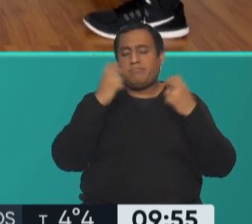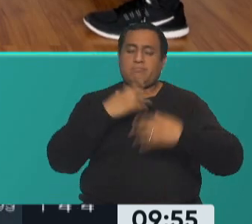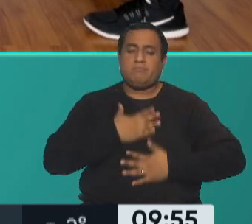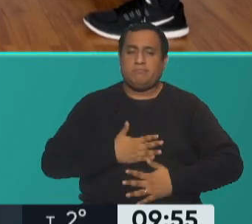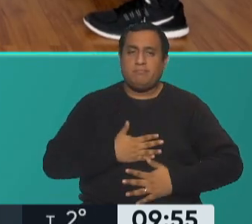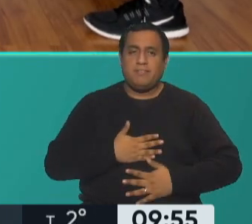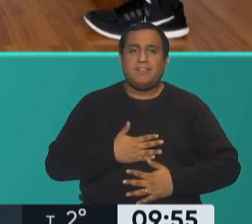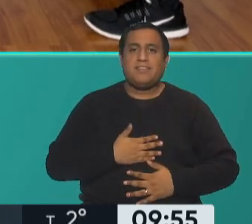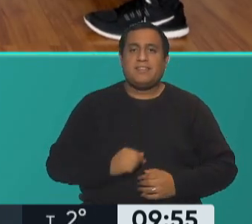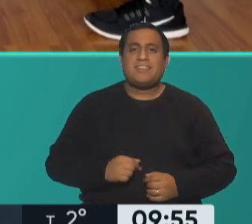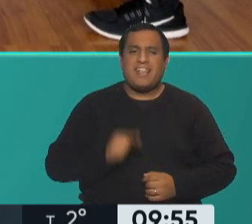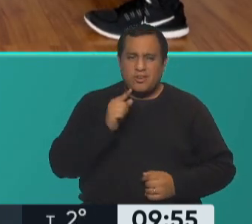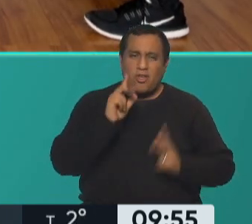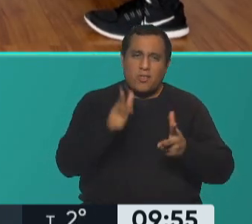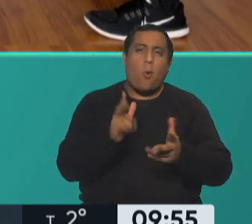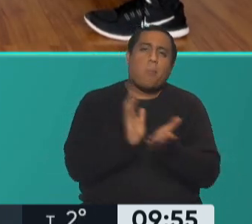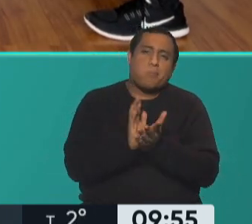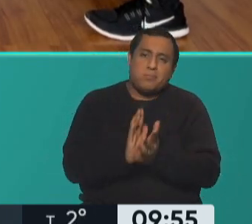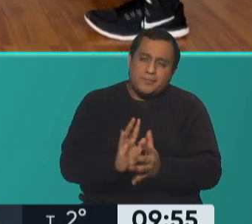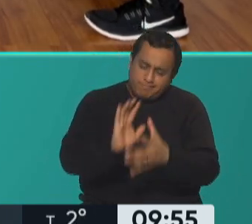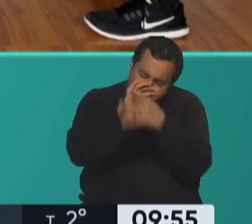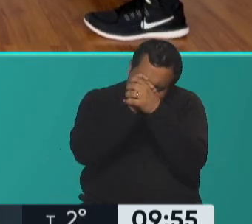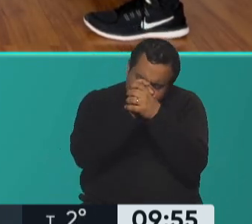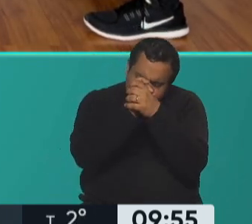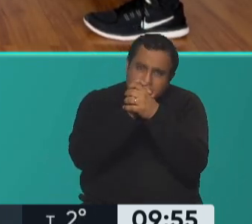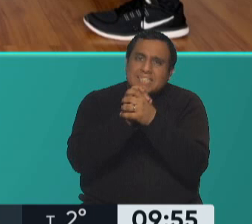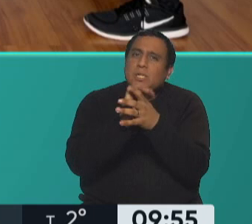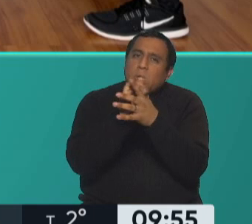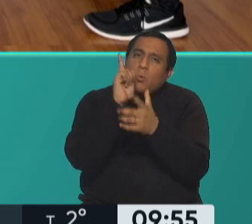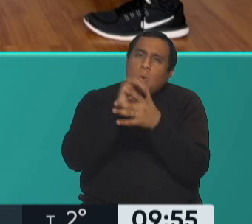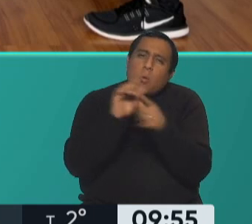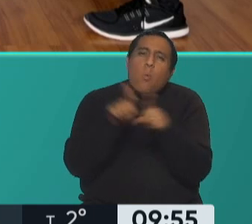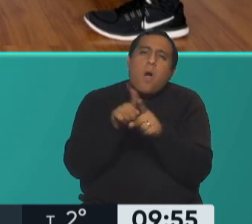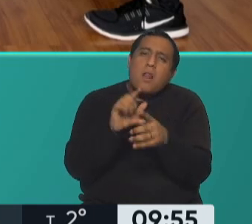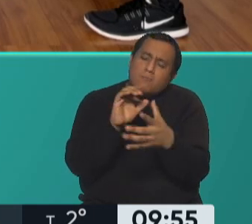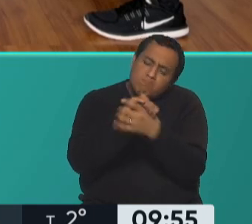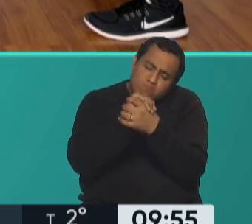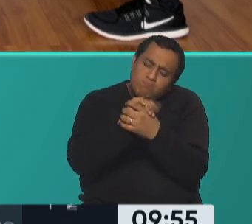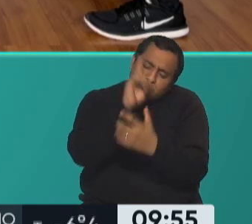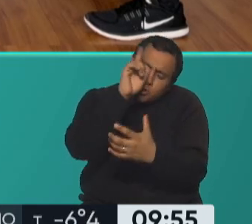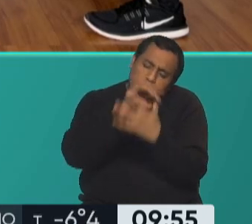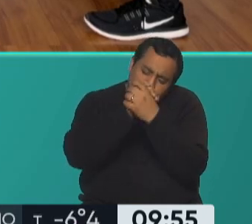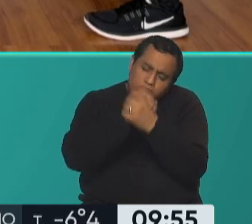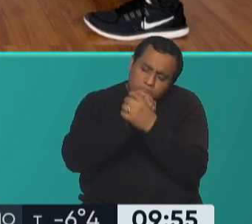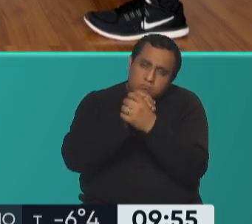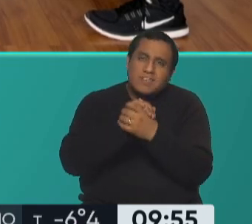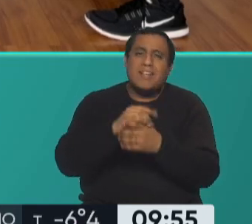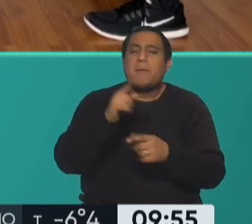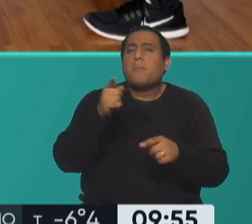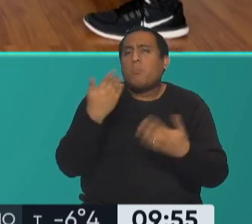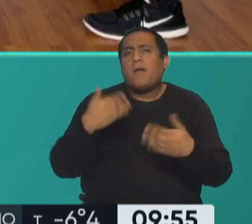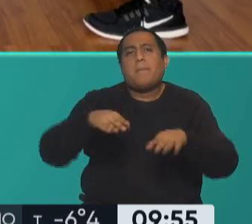el rezo ¿no? porque tenemos las manos así un poco en posición de rezo la idea esto también lo podemos hacer en una mesa